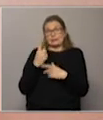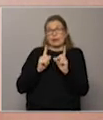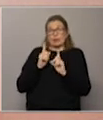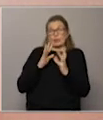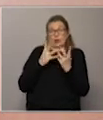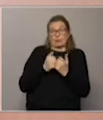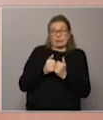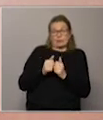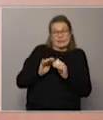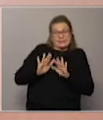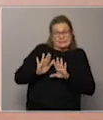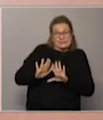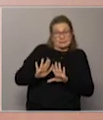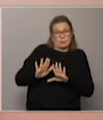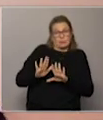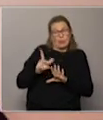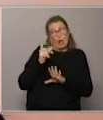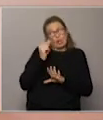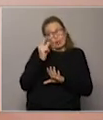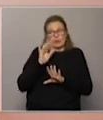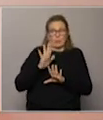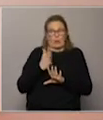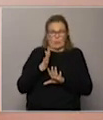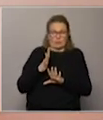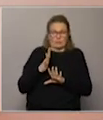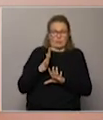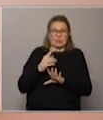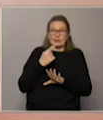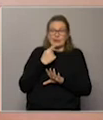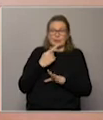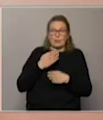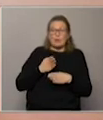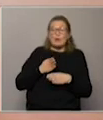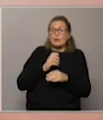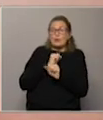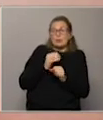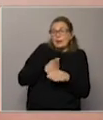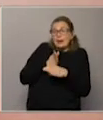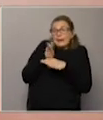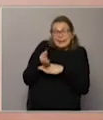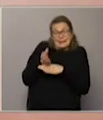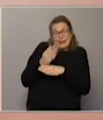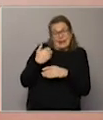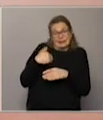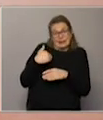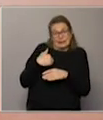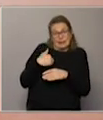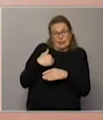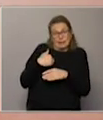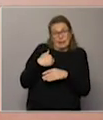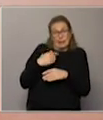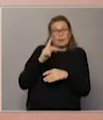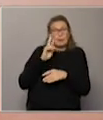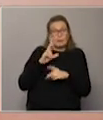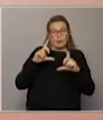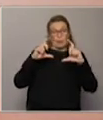manera, como anestesiados. ¿Por qué? Porque tenemos restricciones a la movilidad para ir a Argentina. Porque ahora cuando vayamos a ver la otra